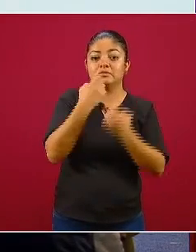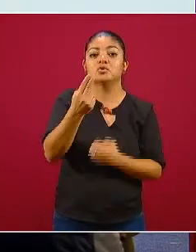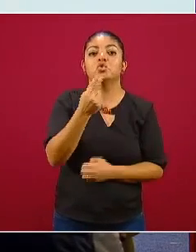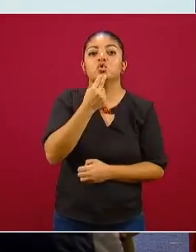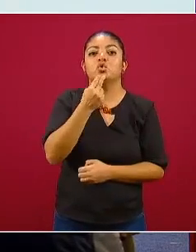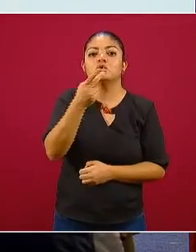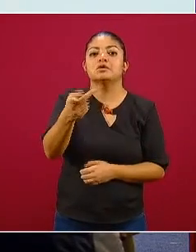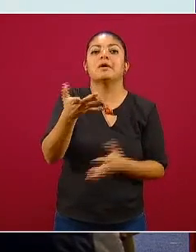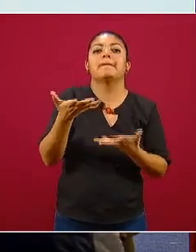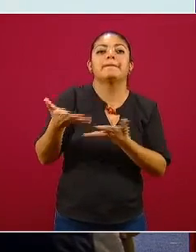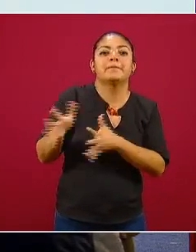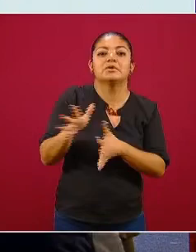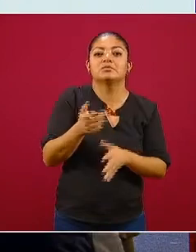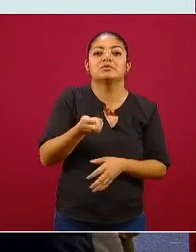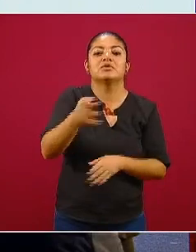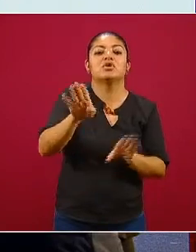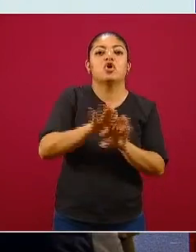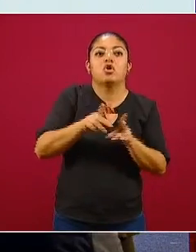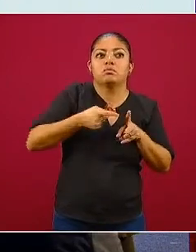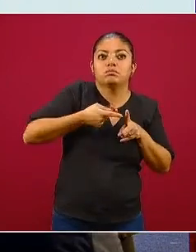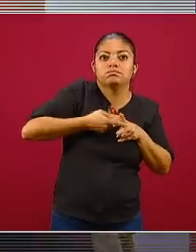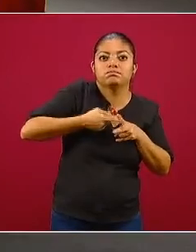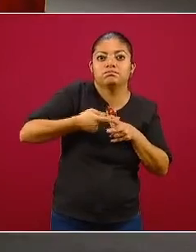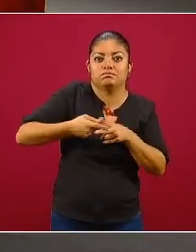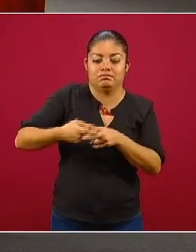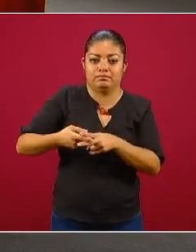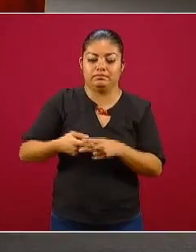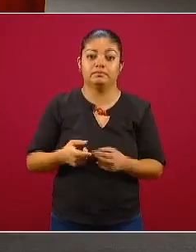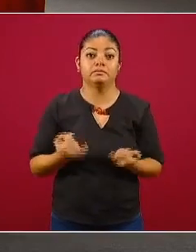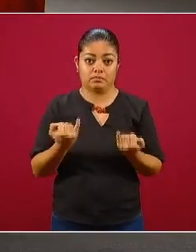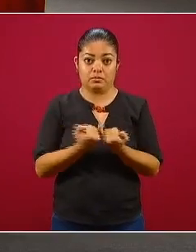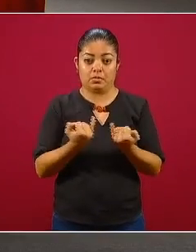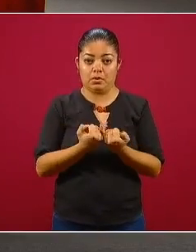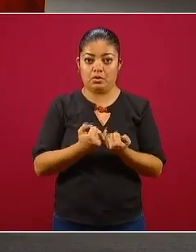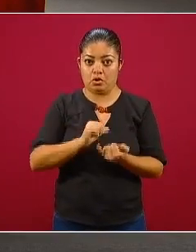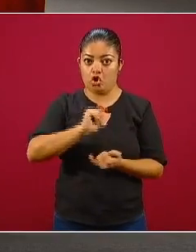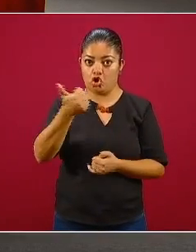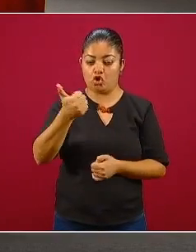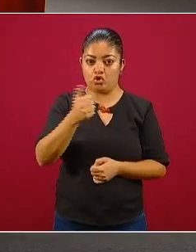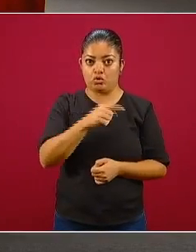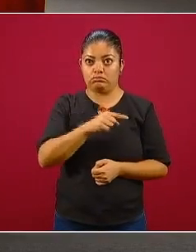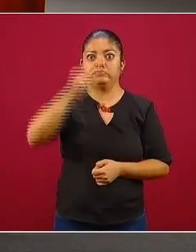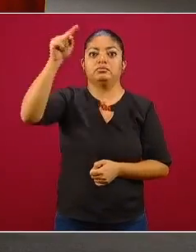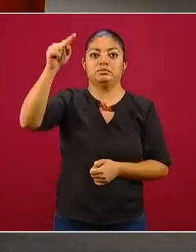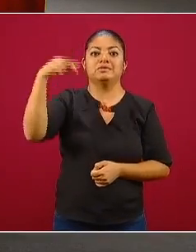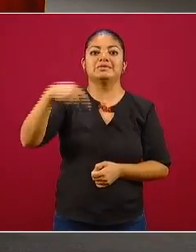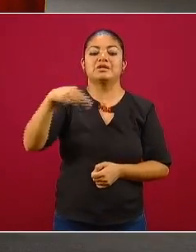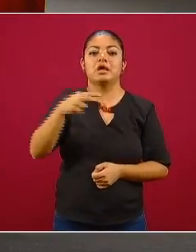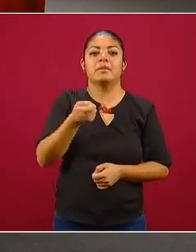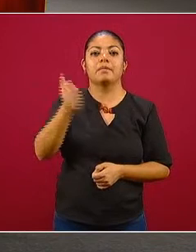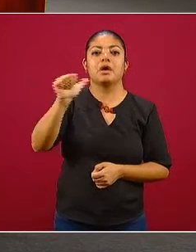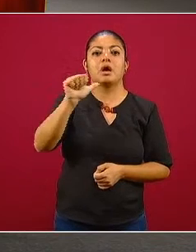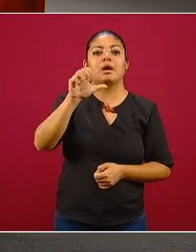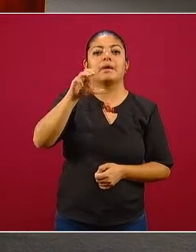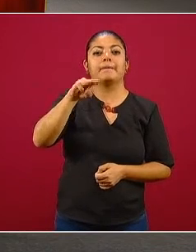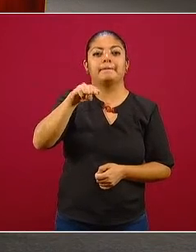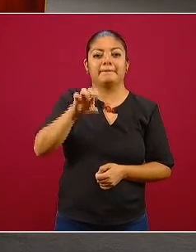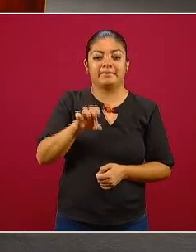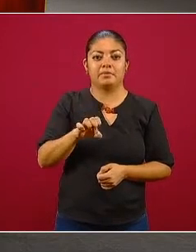pronósticos. Con ello también tenemos el punto máximo que llamamos ACME o punto